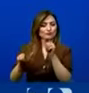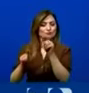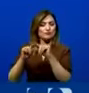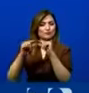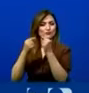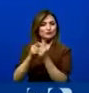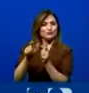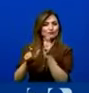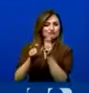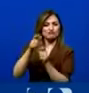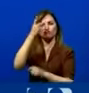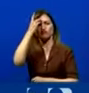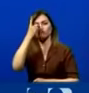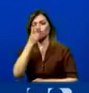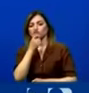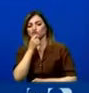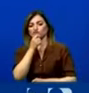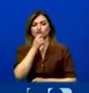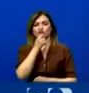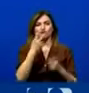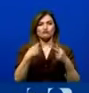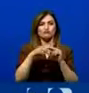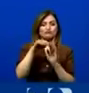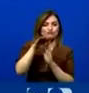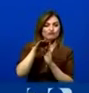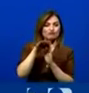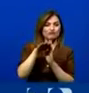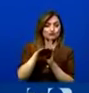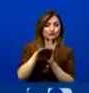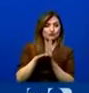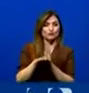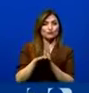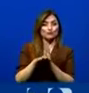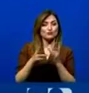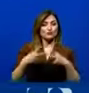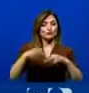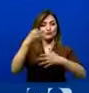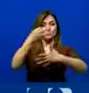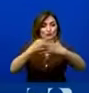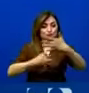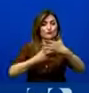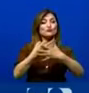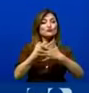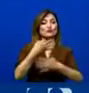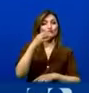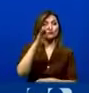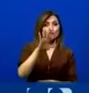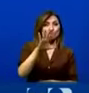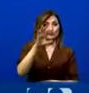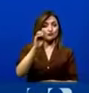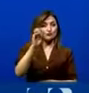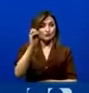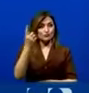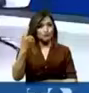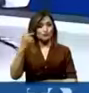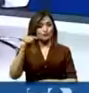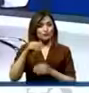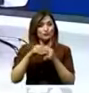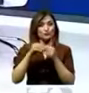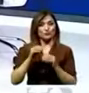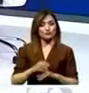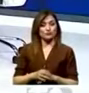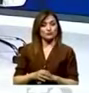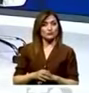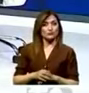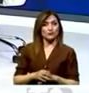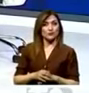consecuencia de eso se redujo ese monto y en este momento es un total de alrededor de 500 millones de dólares. O no son cuatro mil, son 500.